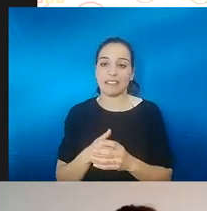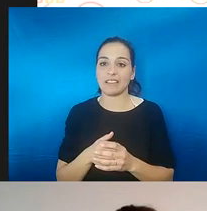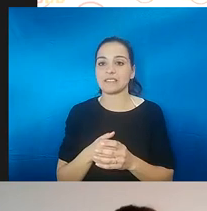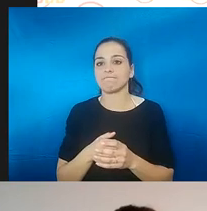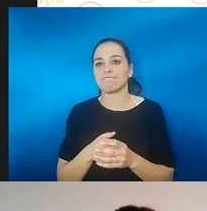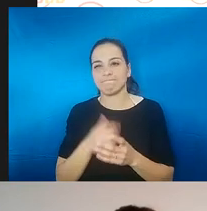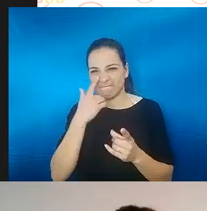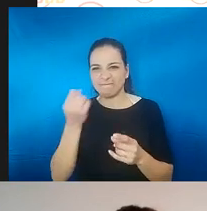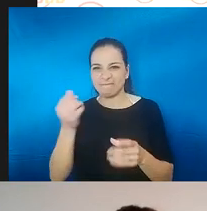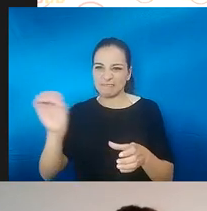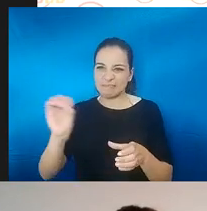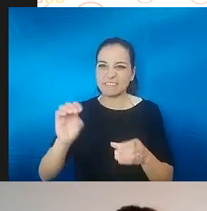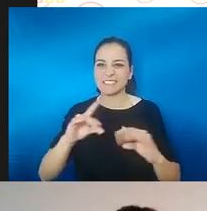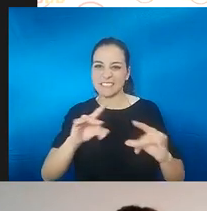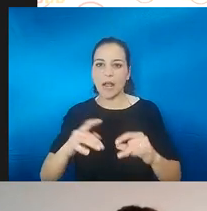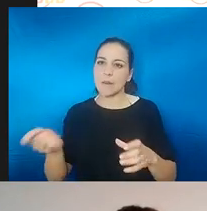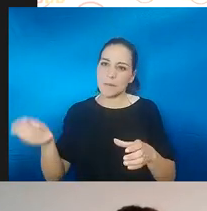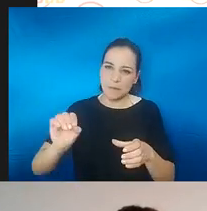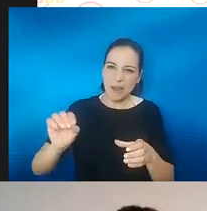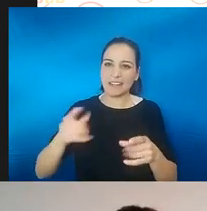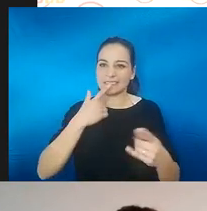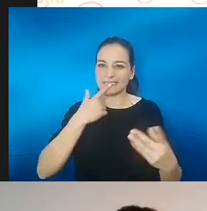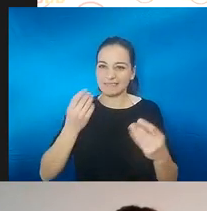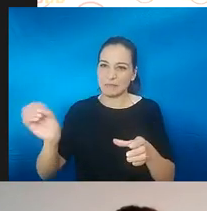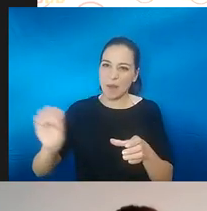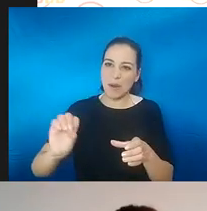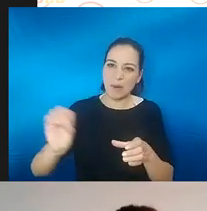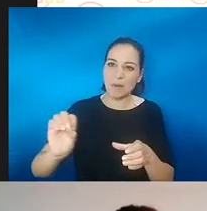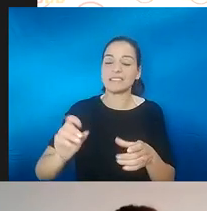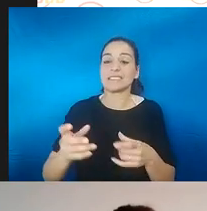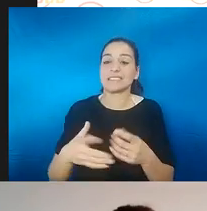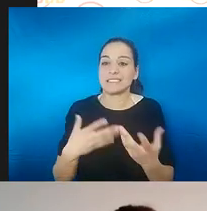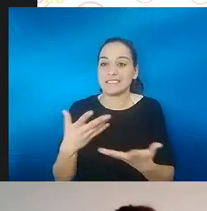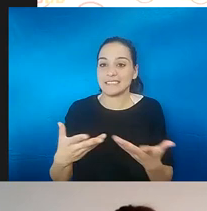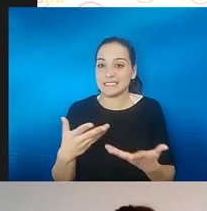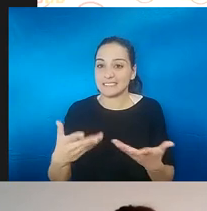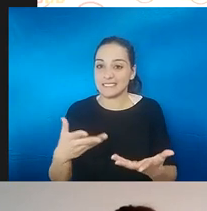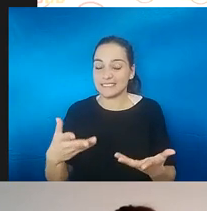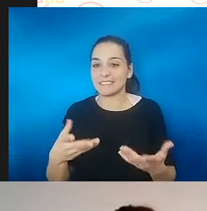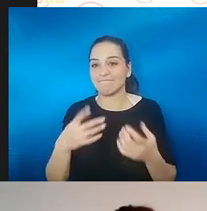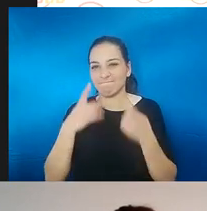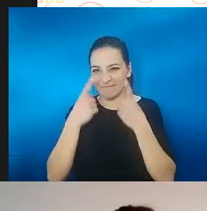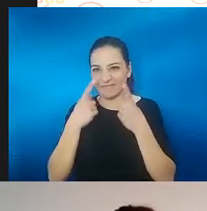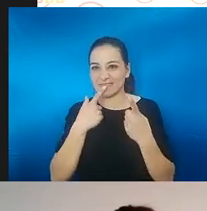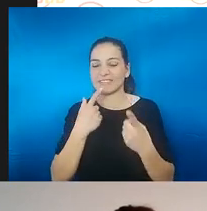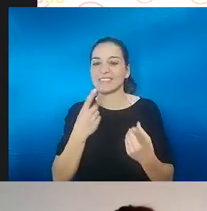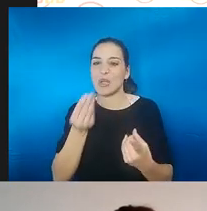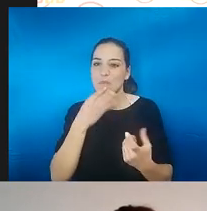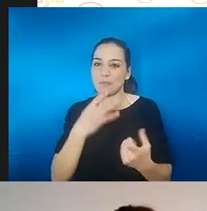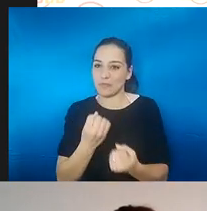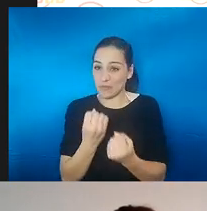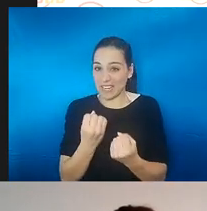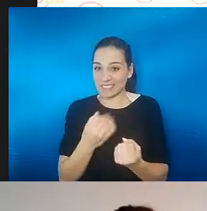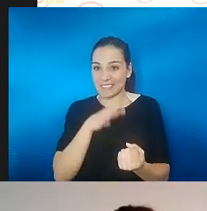más soja, voy a comemos peor, intentamos hacer comidas más fuertes. Como es tan